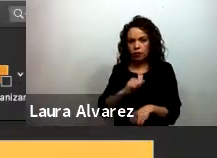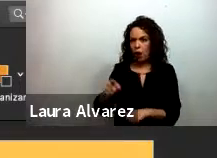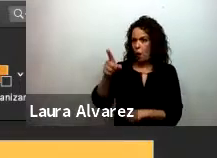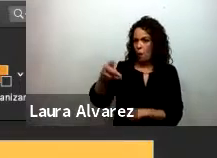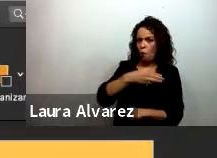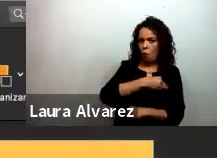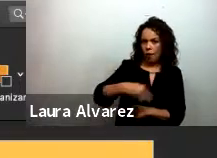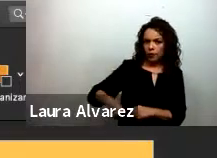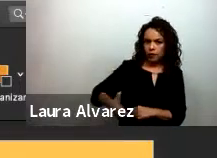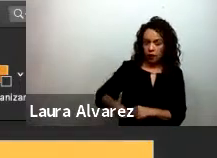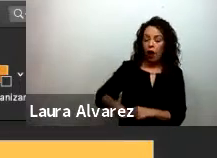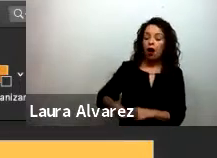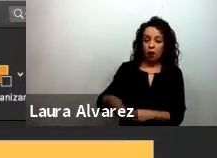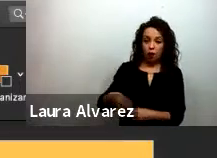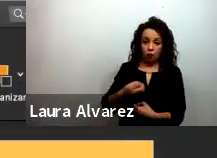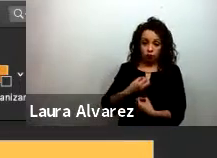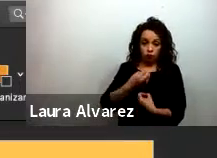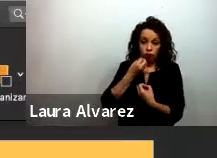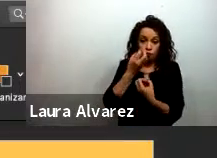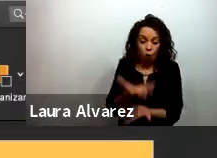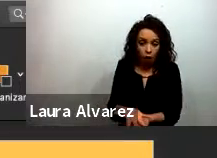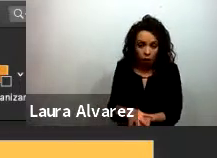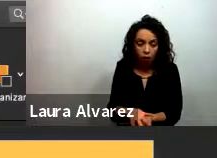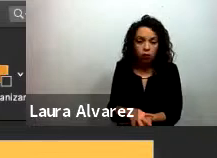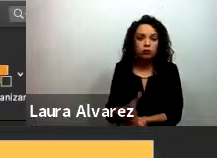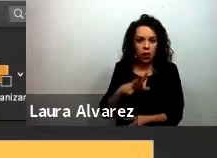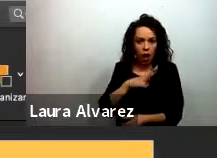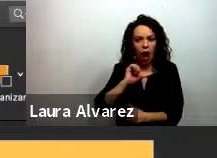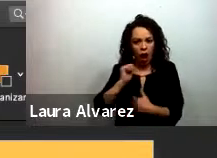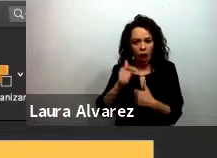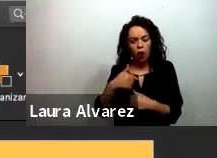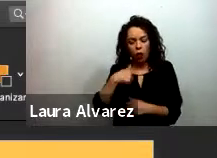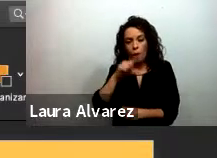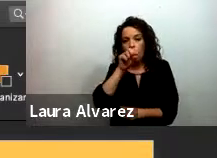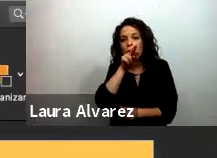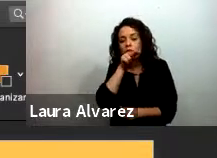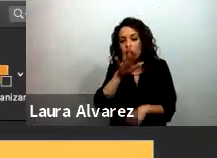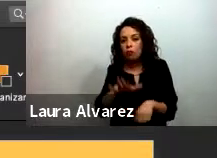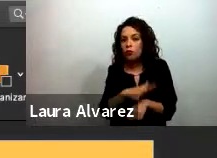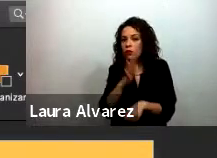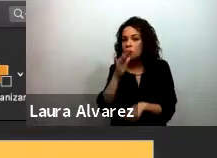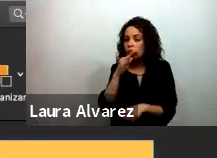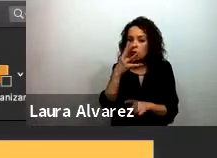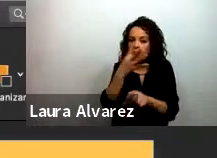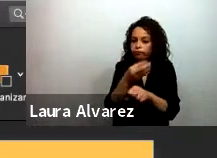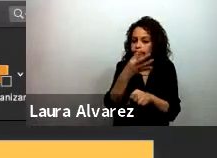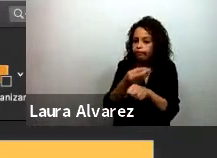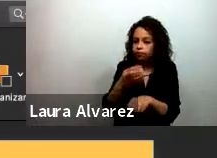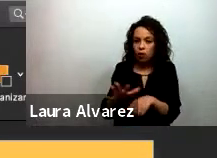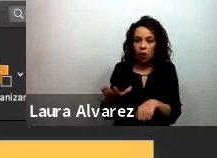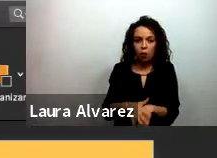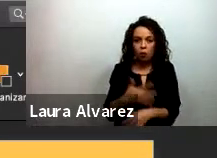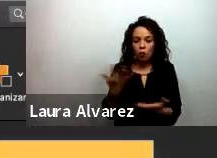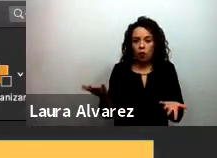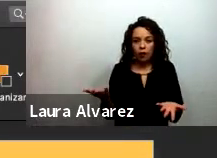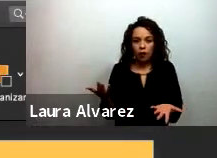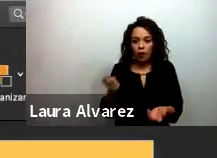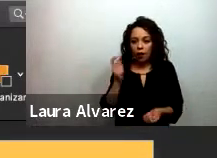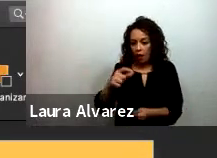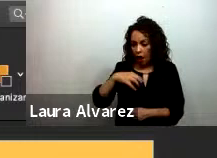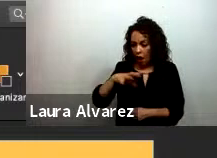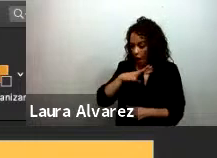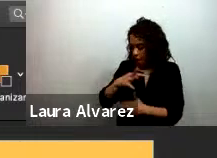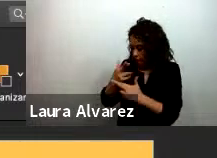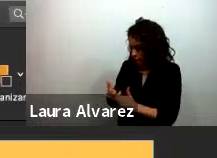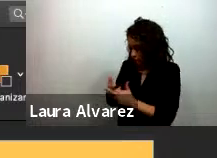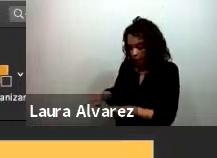algunas preocupaciones sobre situaciones que no estaban pudiendo resolver con los recursos que tenían a mano entonces ¿cuáles eran algunas